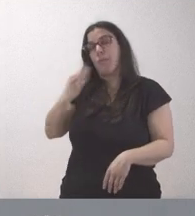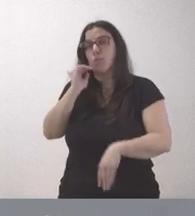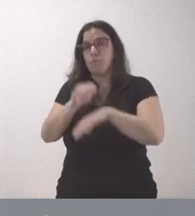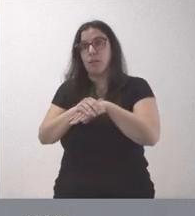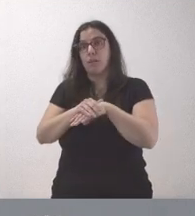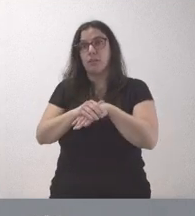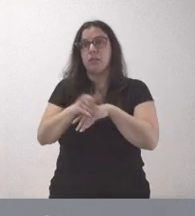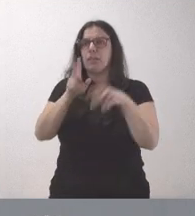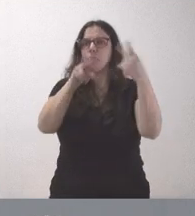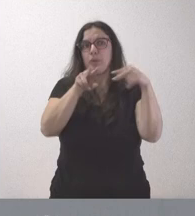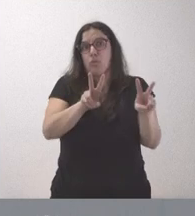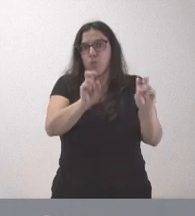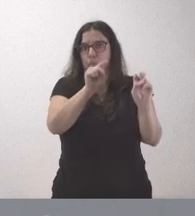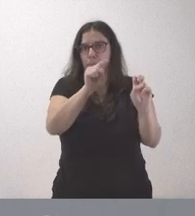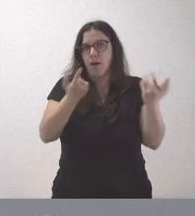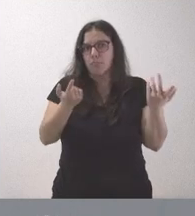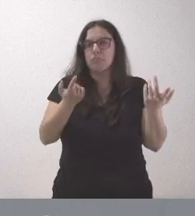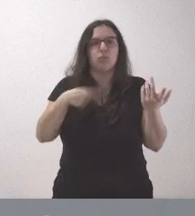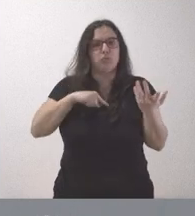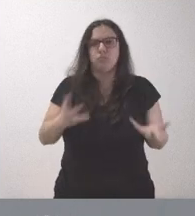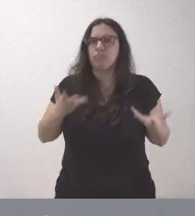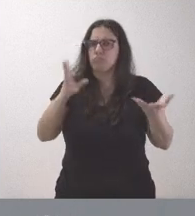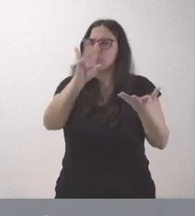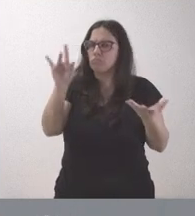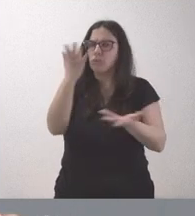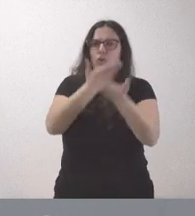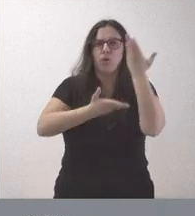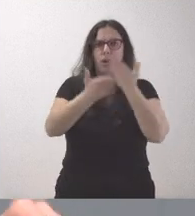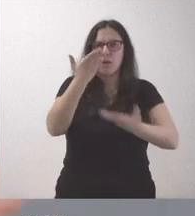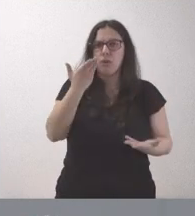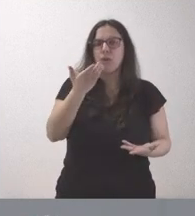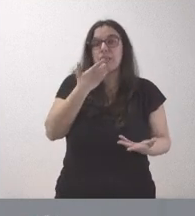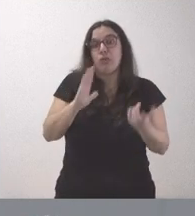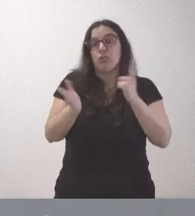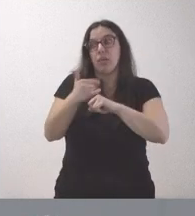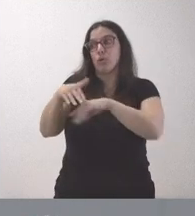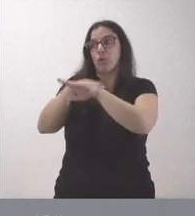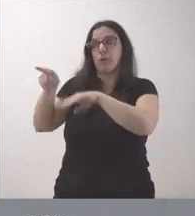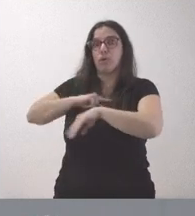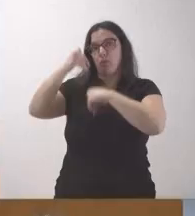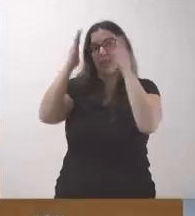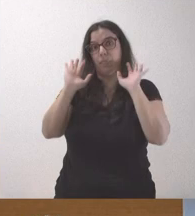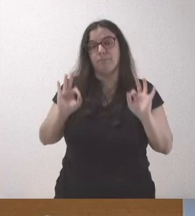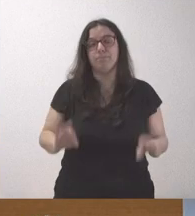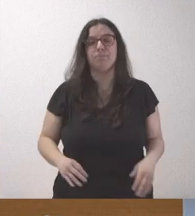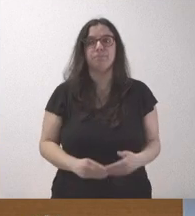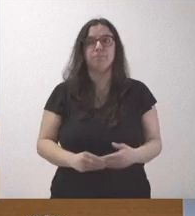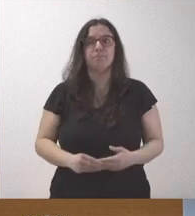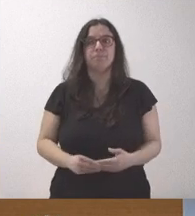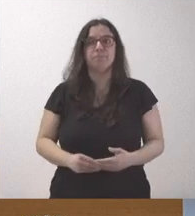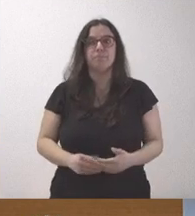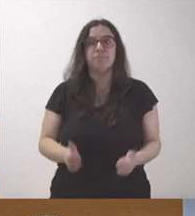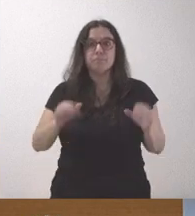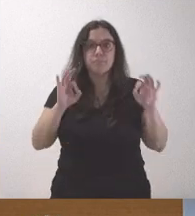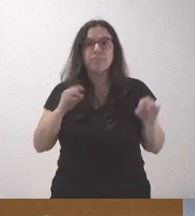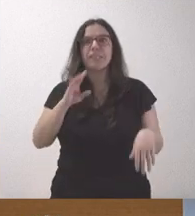nueva autovía y, por tanto, estamos en disposición de colaborar si con esto conseguimos que el Gobierno los atienda. ¿Más preguntas? Sí,